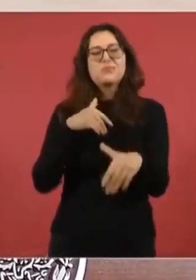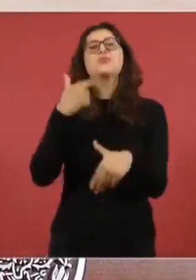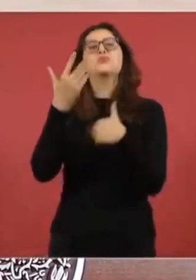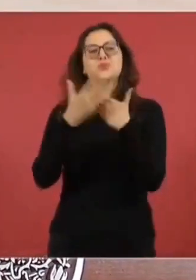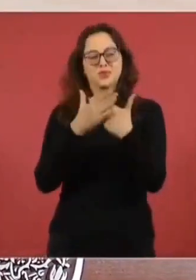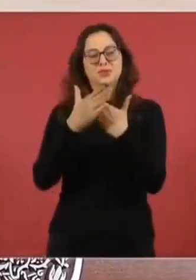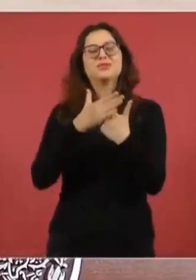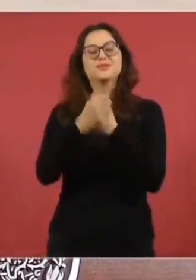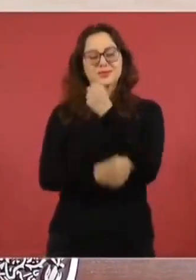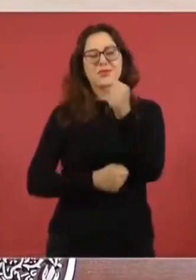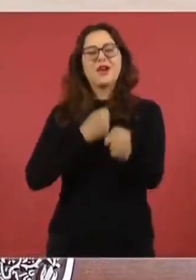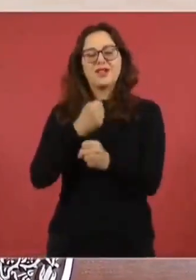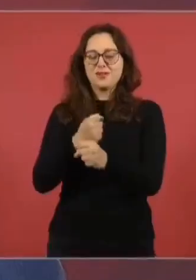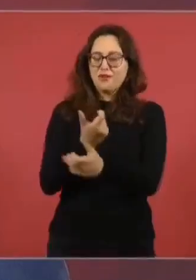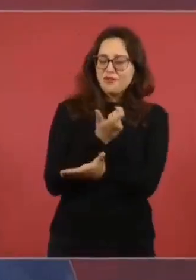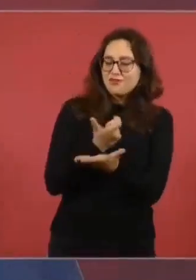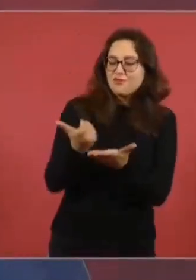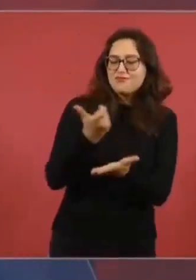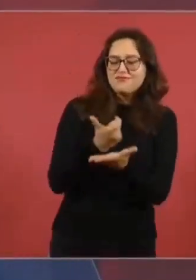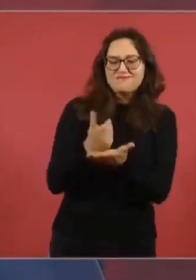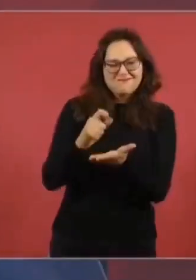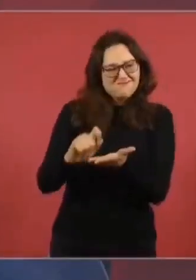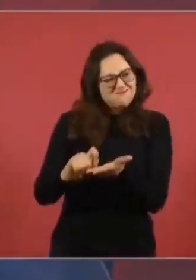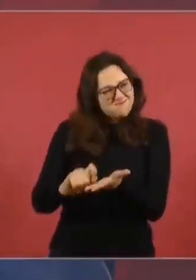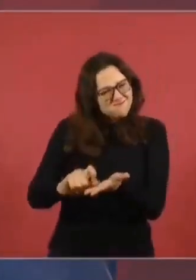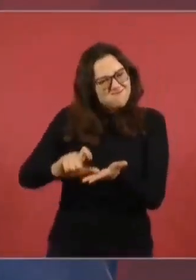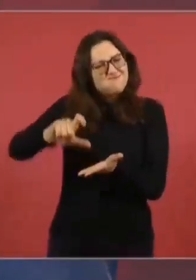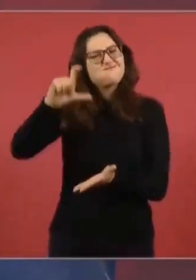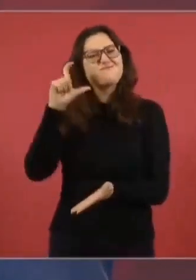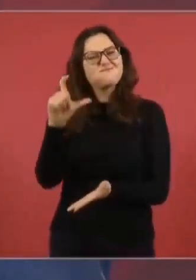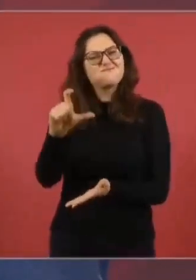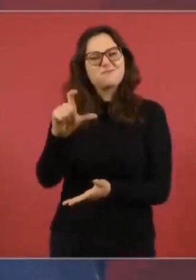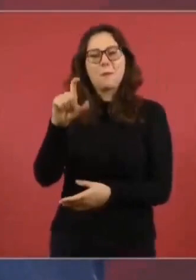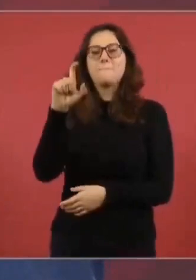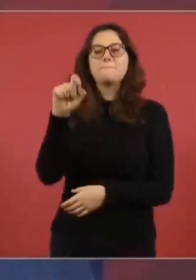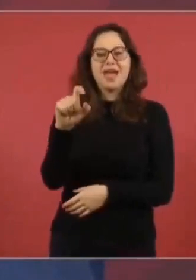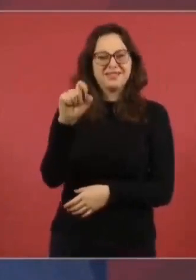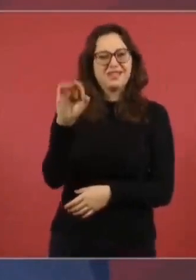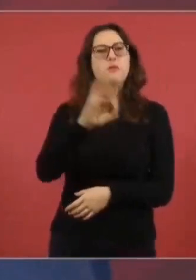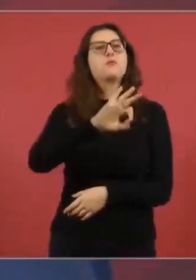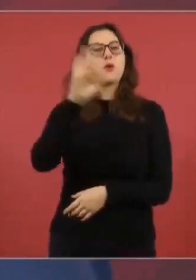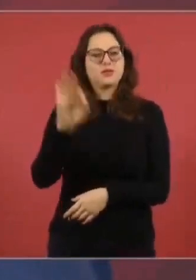el salario mínimo a partir